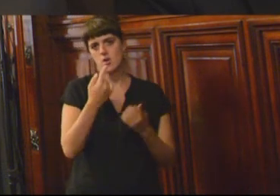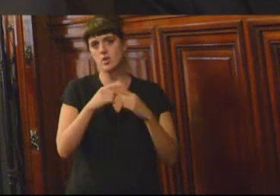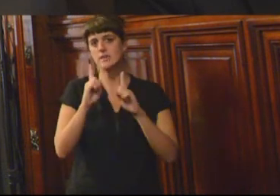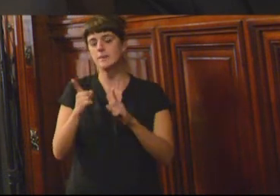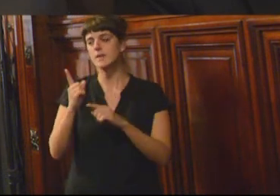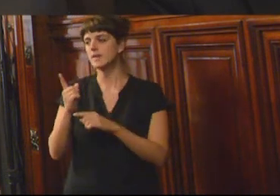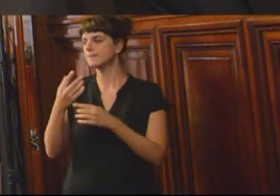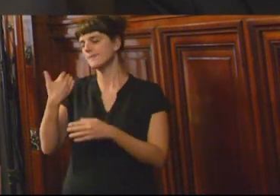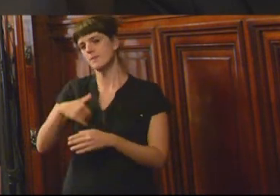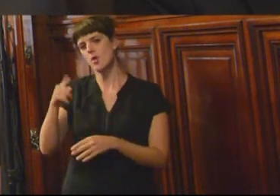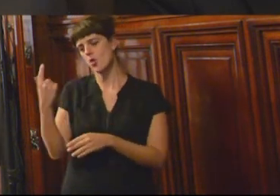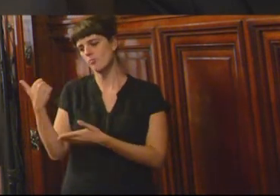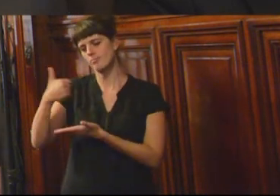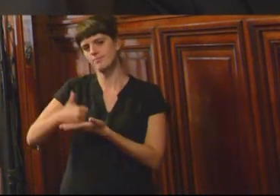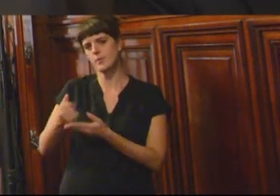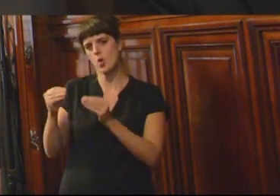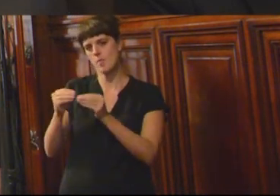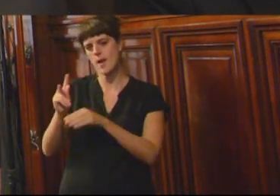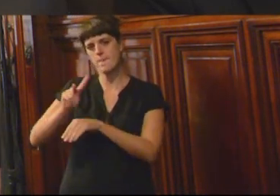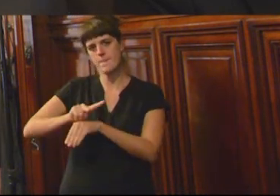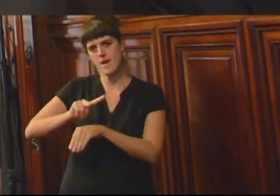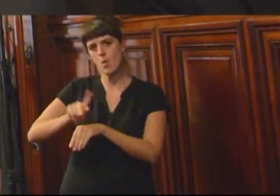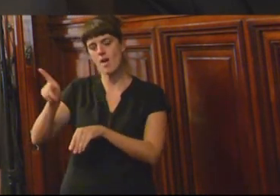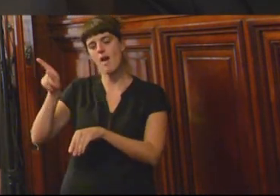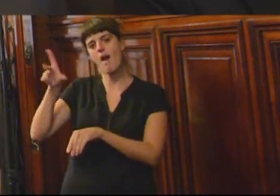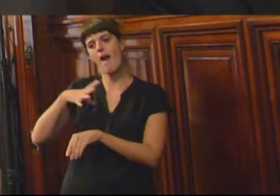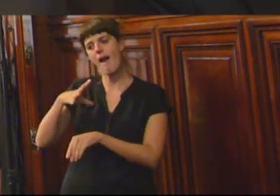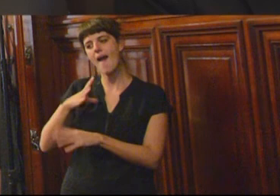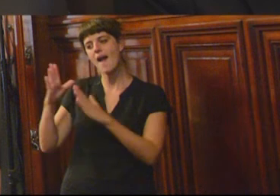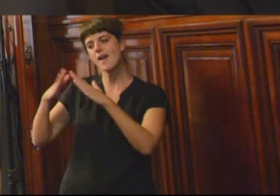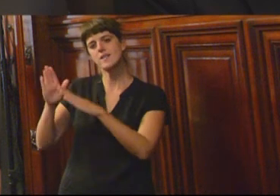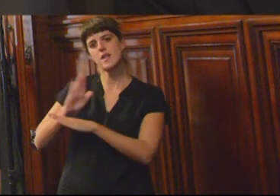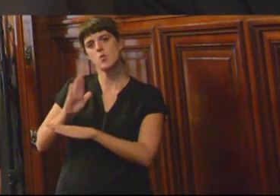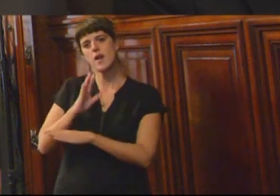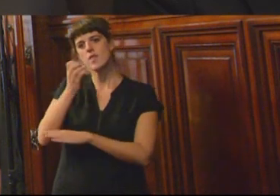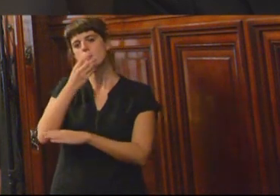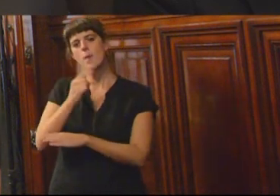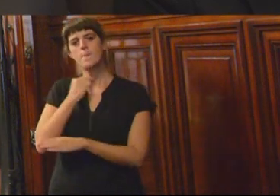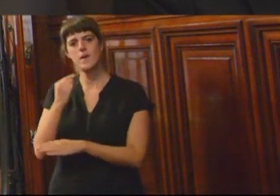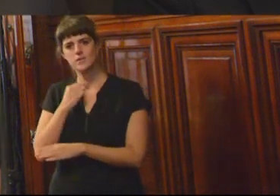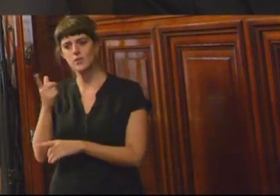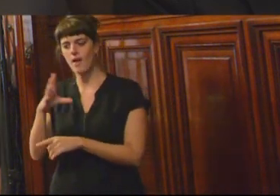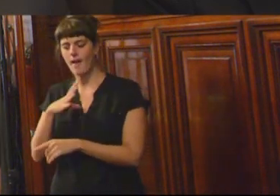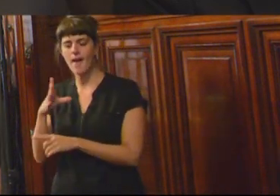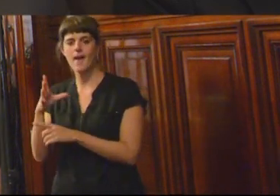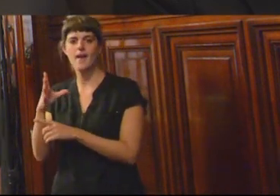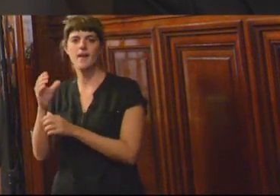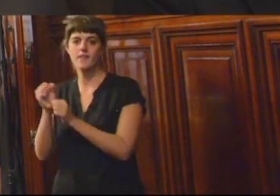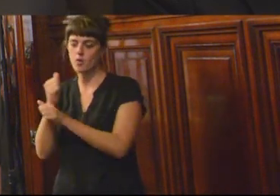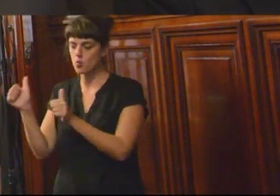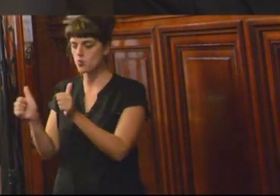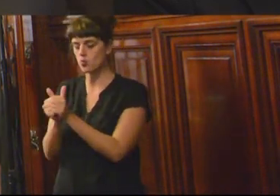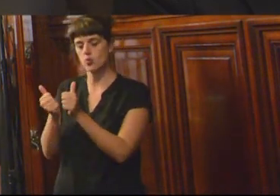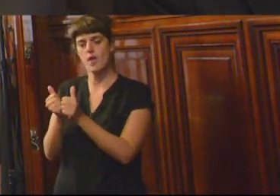ha podido estar presente, que es en la Casa de Mujeres del Buen Pastor, donde a través de un trabajo conjunto entre el Departamento Central del